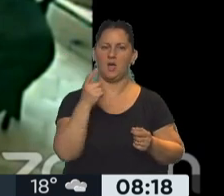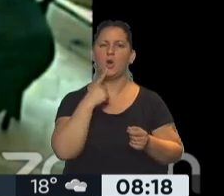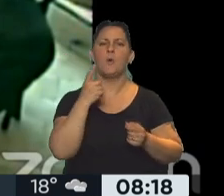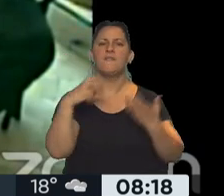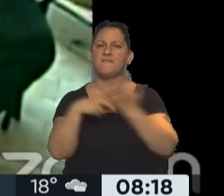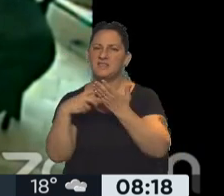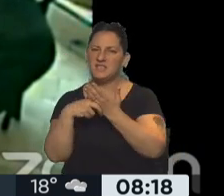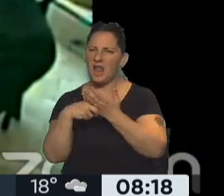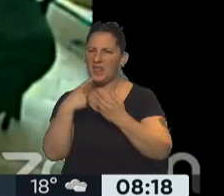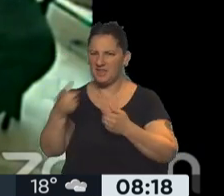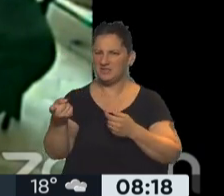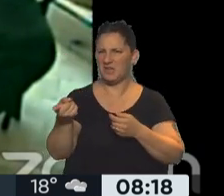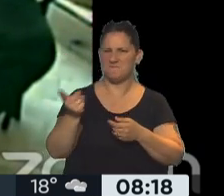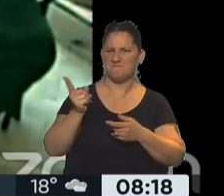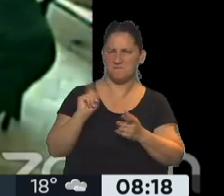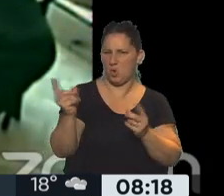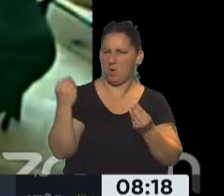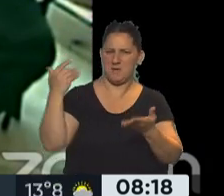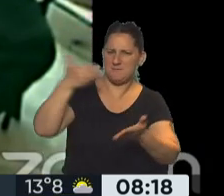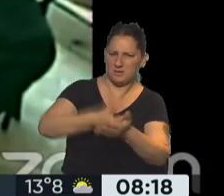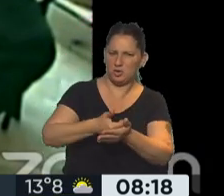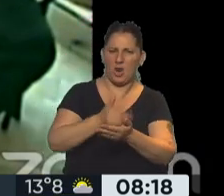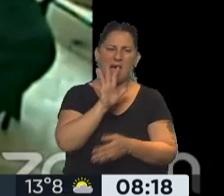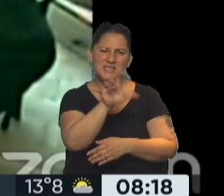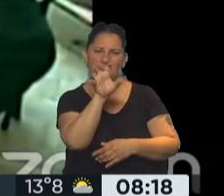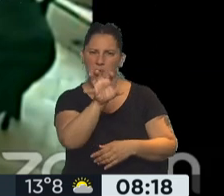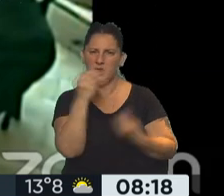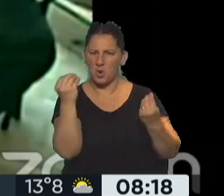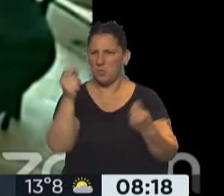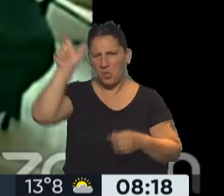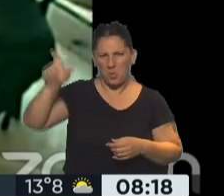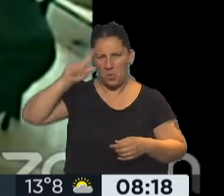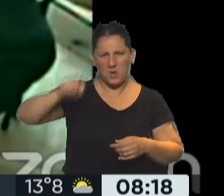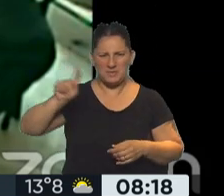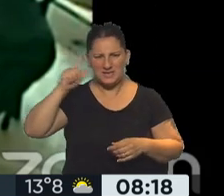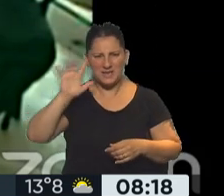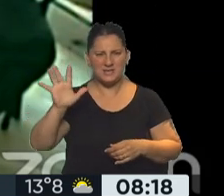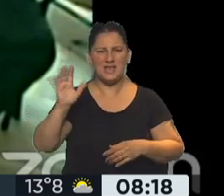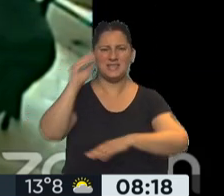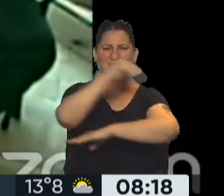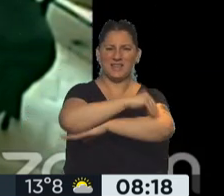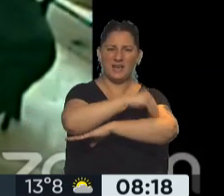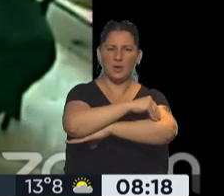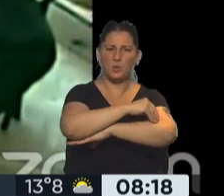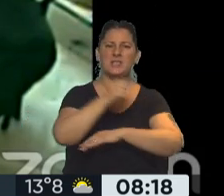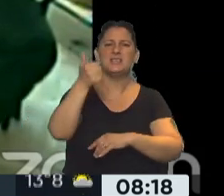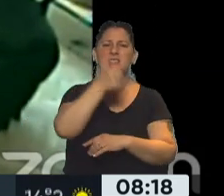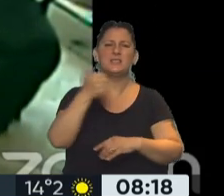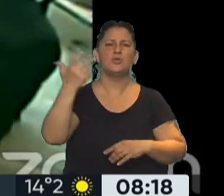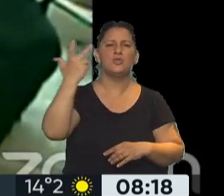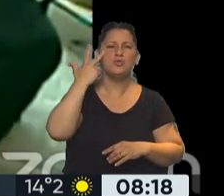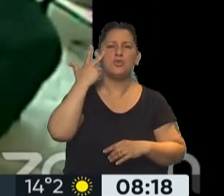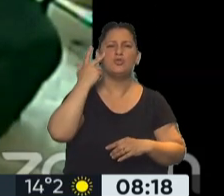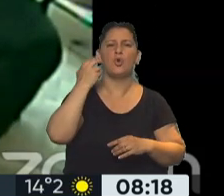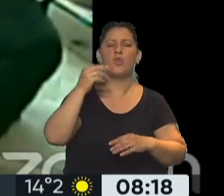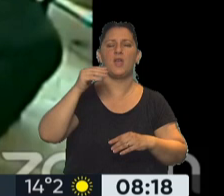fiscales que no era razonable la inversión destacada en esa provincia, señores jueces? Cabo Guardián, en Santa Cruz, está a 618 kilómetros de Puerto